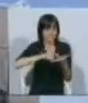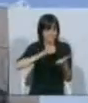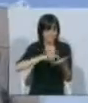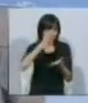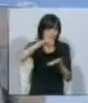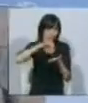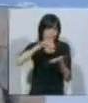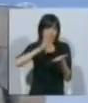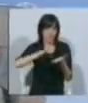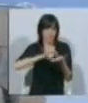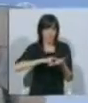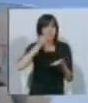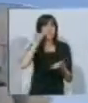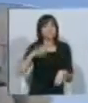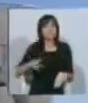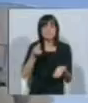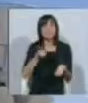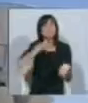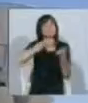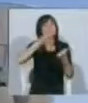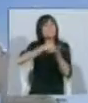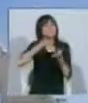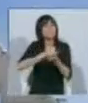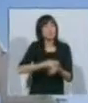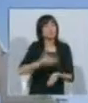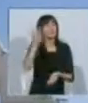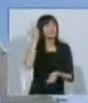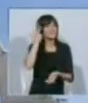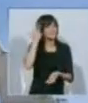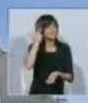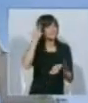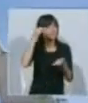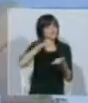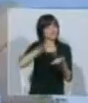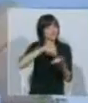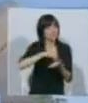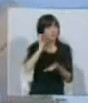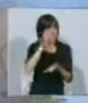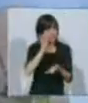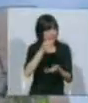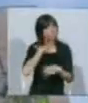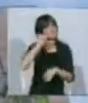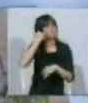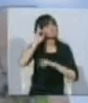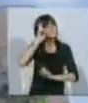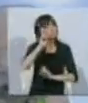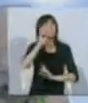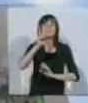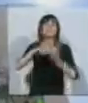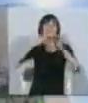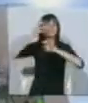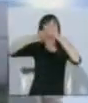Chorrillos, con una inversión conjunta de 18 millones de dólares, y va a permitir estudiar la evolución del universo,